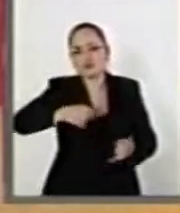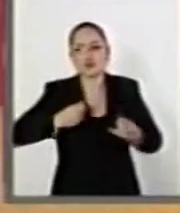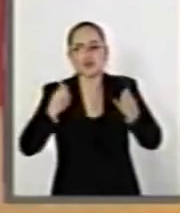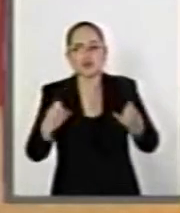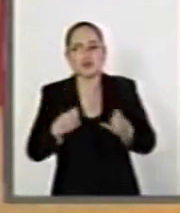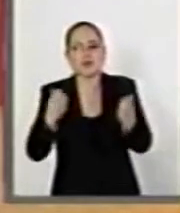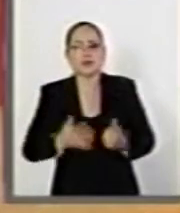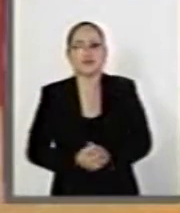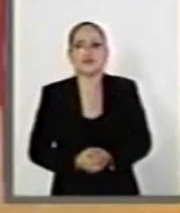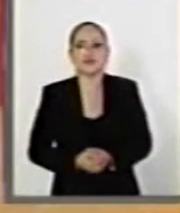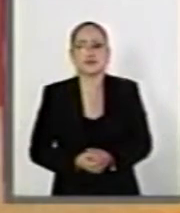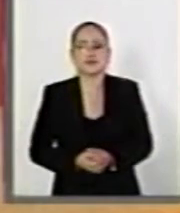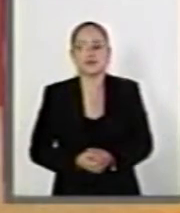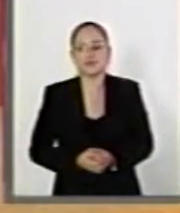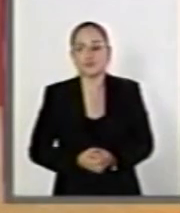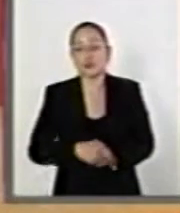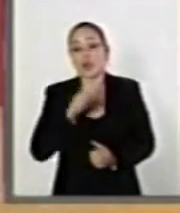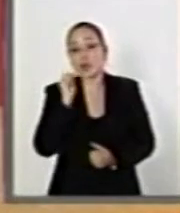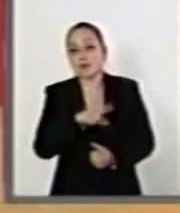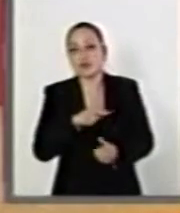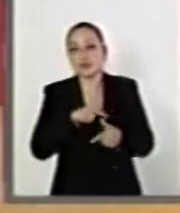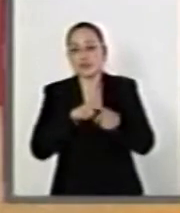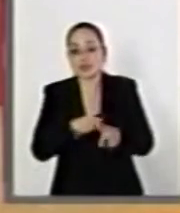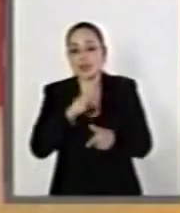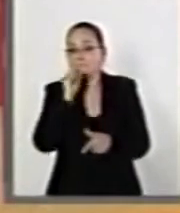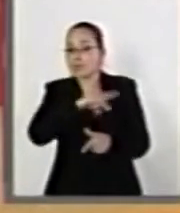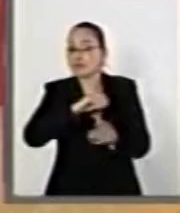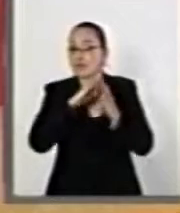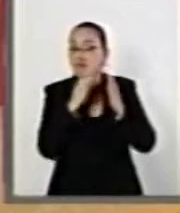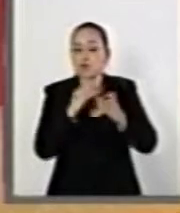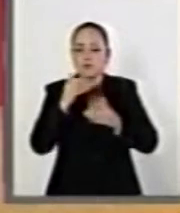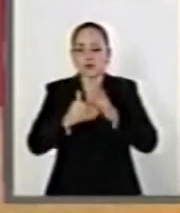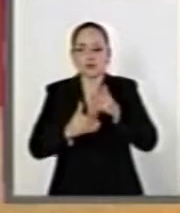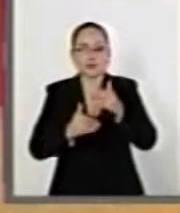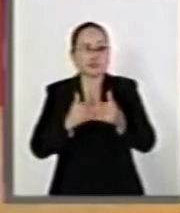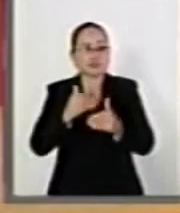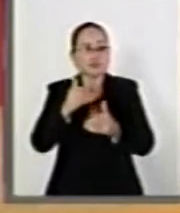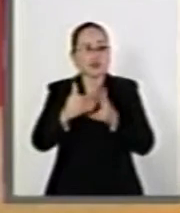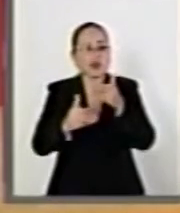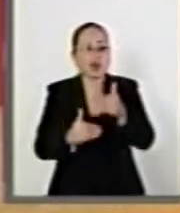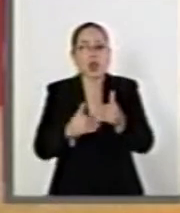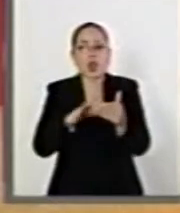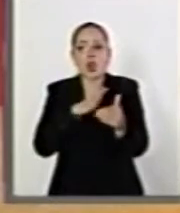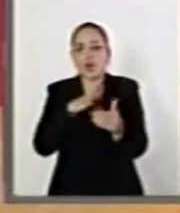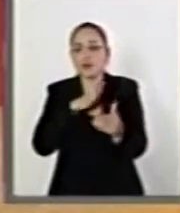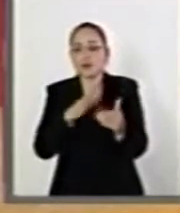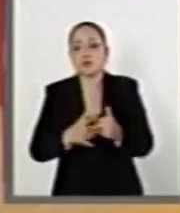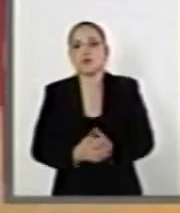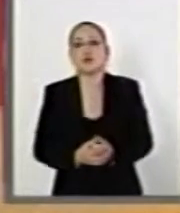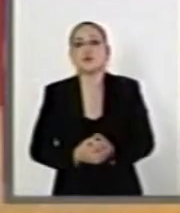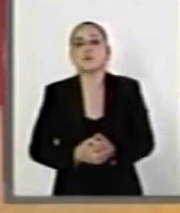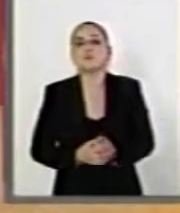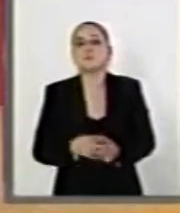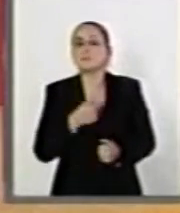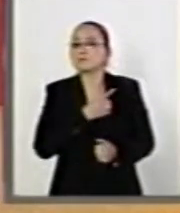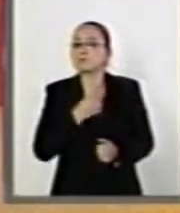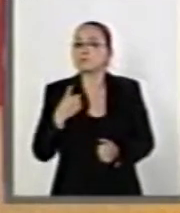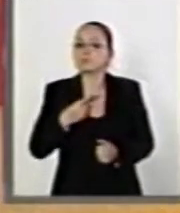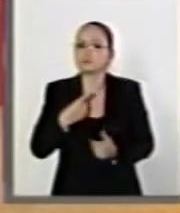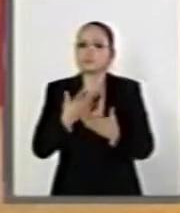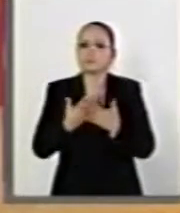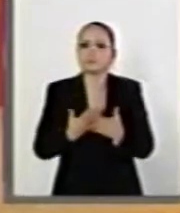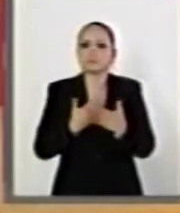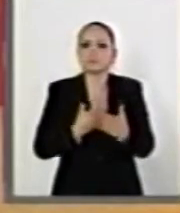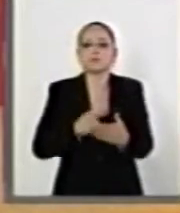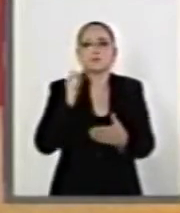De seguir con esta tendencia, estos precios, tendríamos por lo menos que esperar a que el